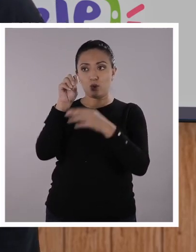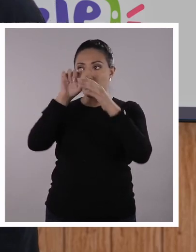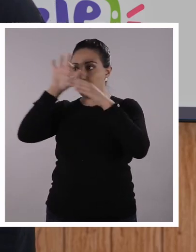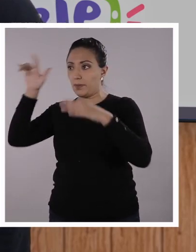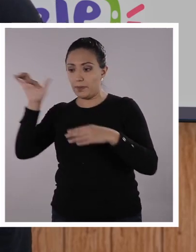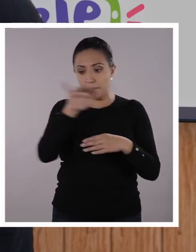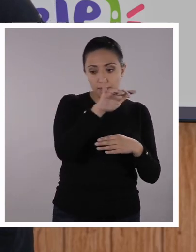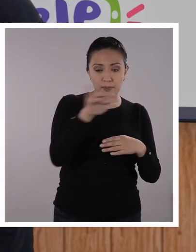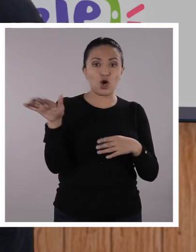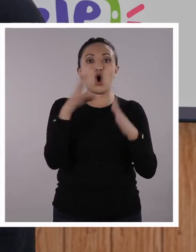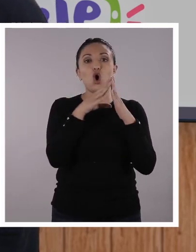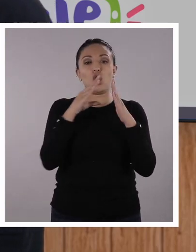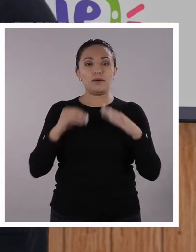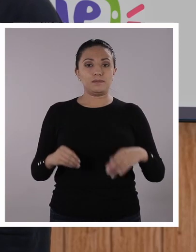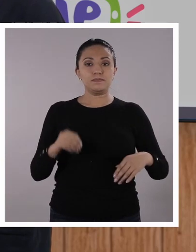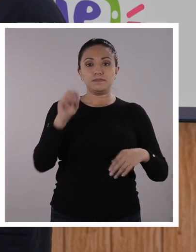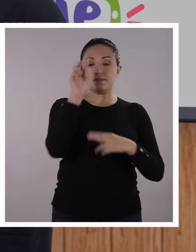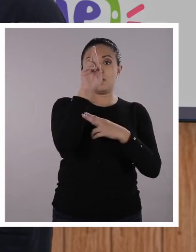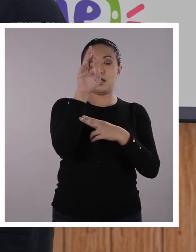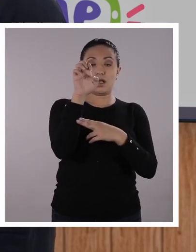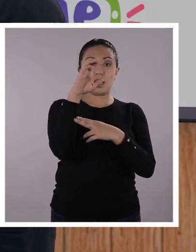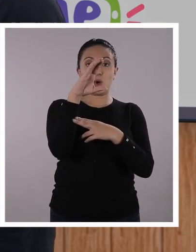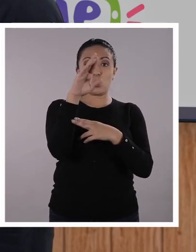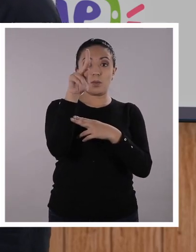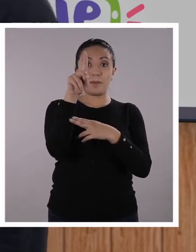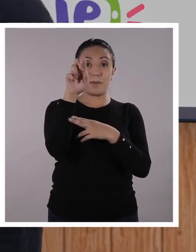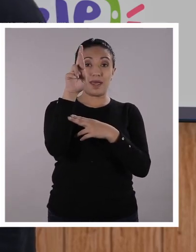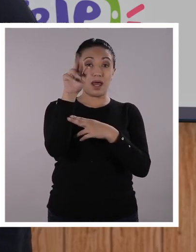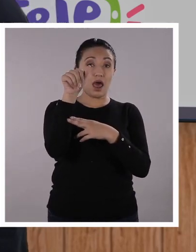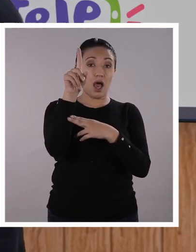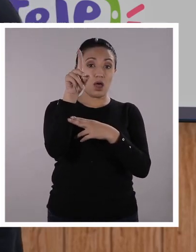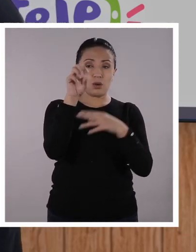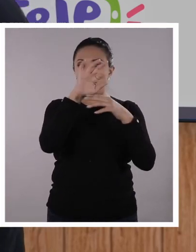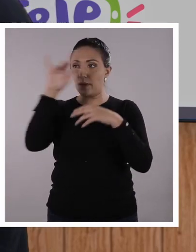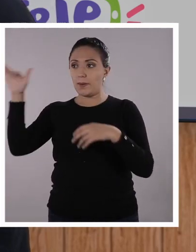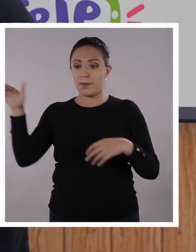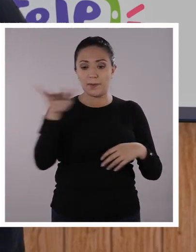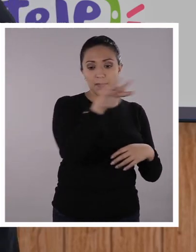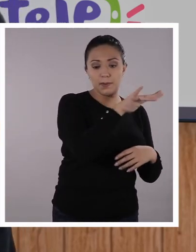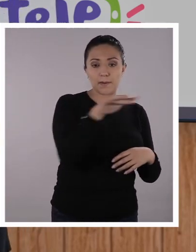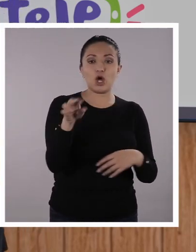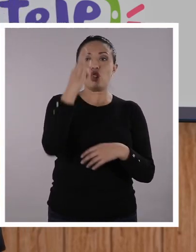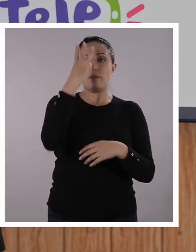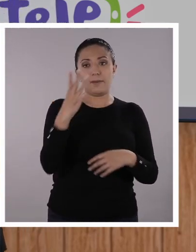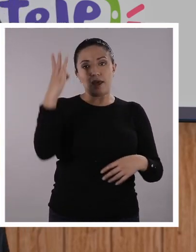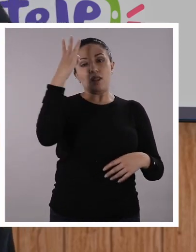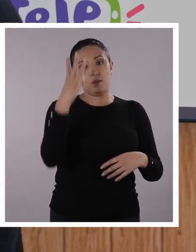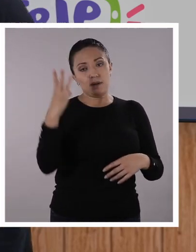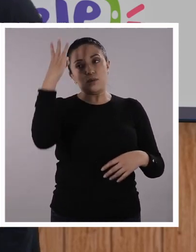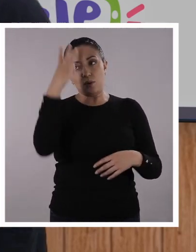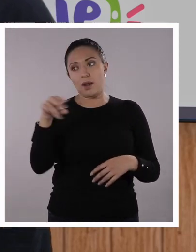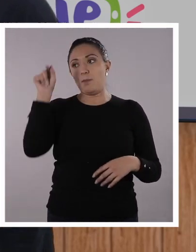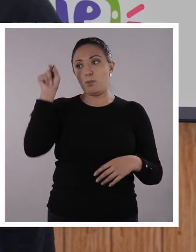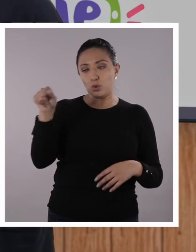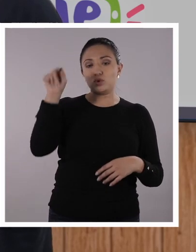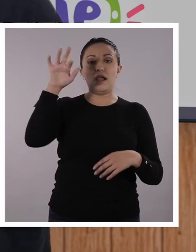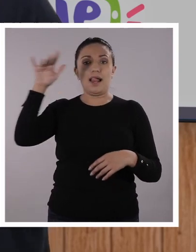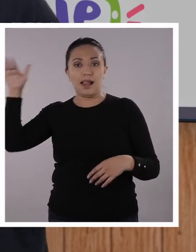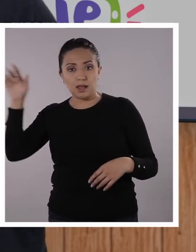electrónico. Entonces, ponemos recuperado y pones tú la dirección electrónica, que en este caso es... www